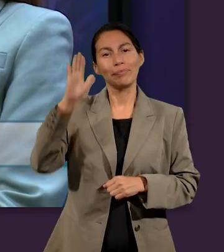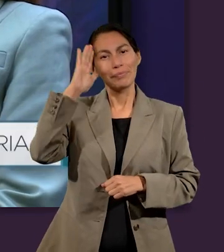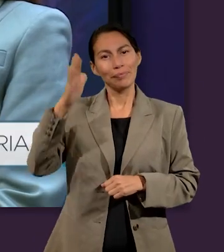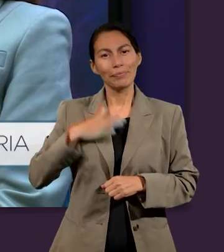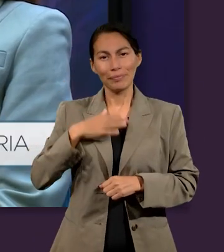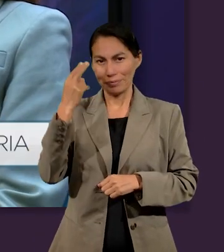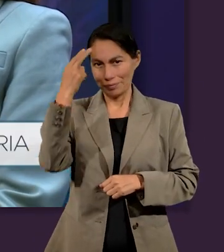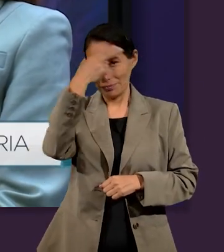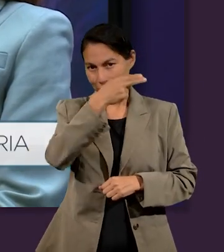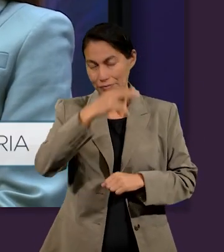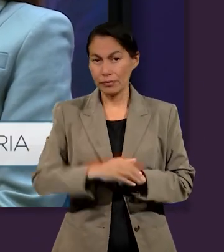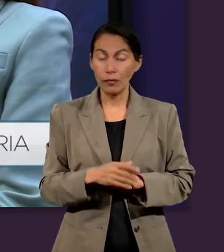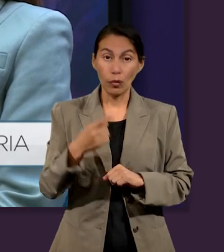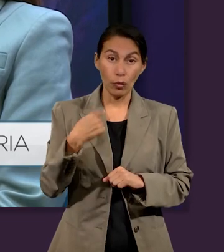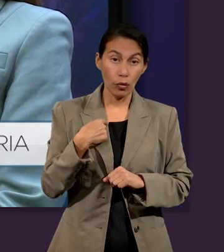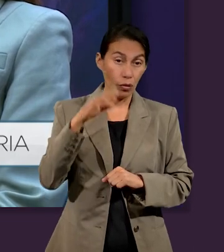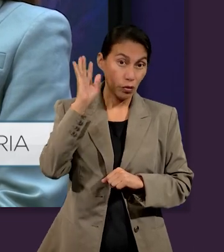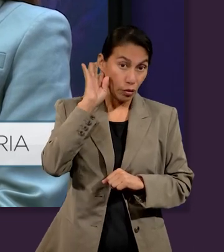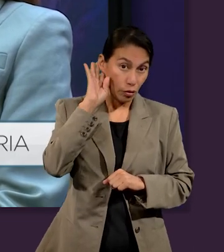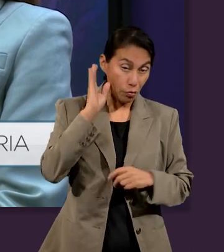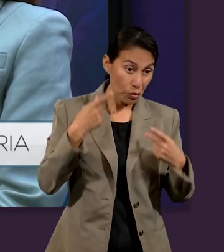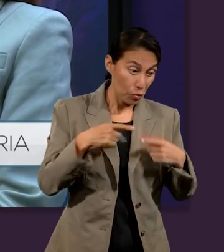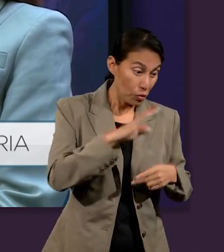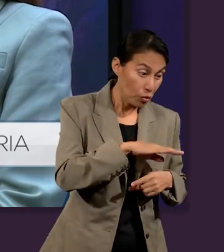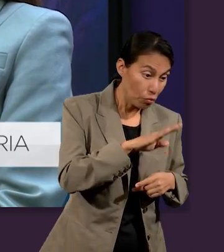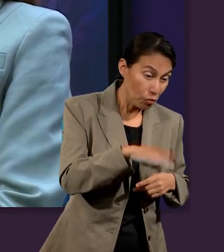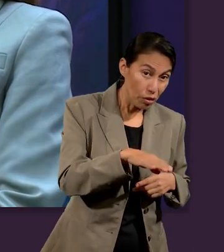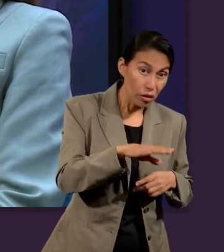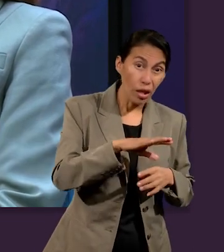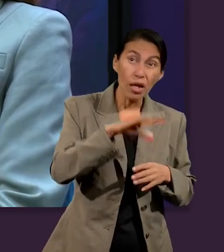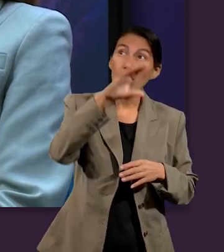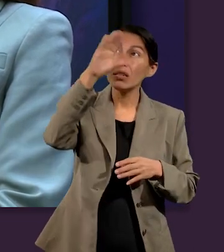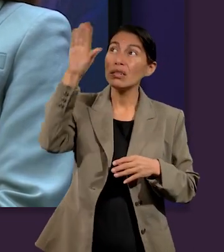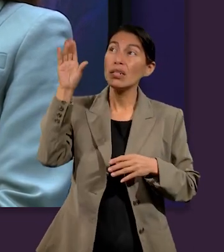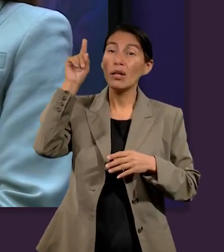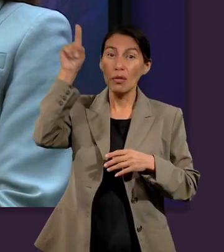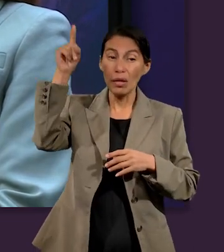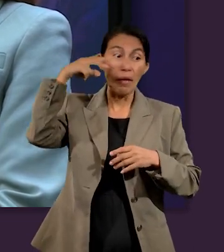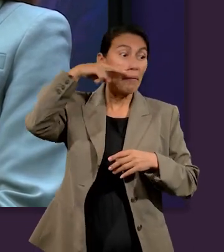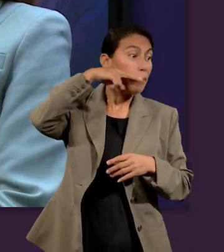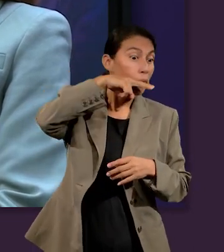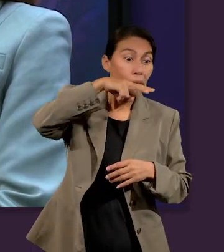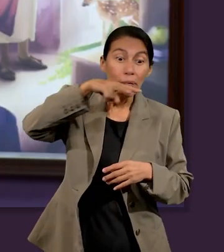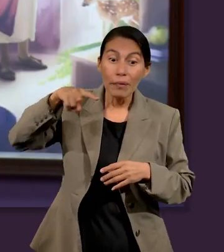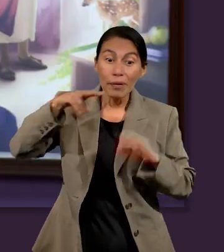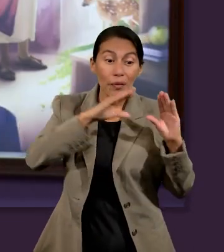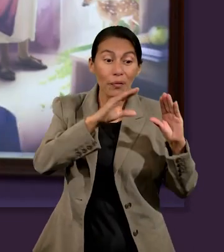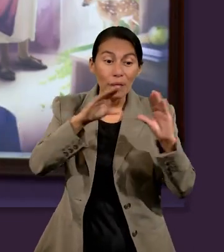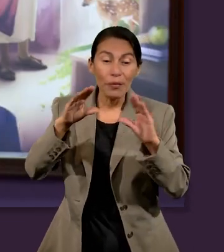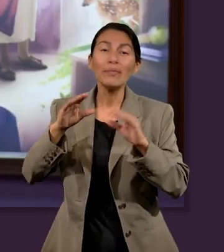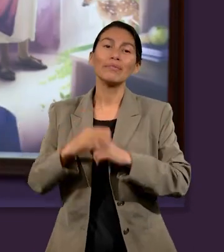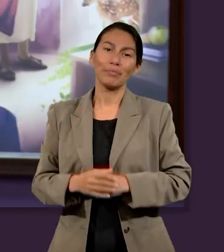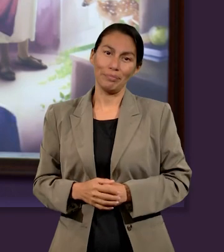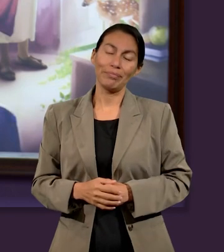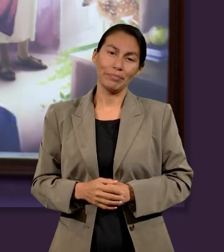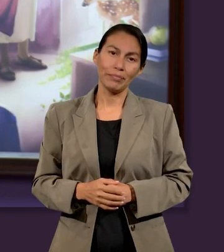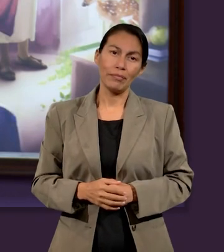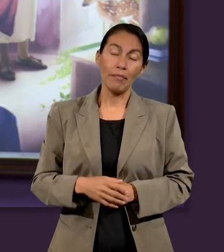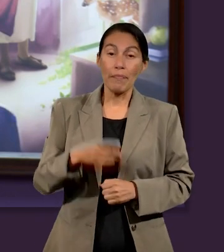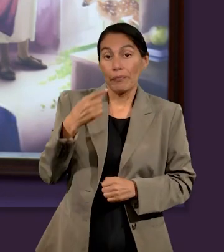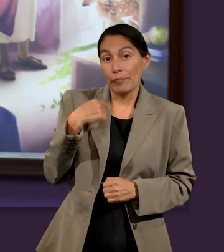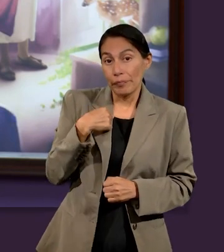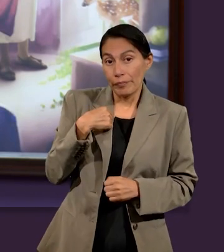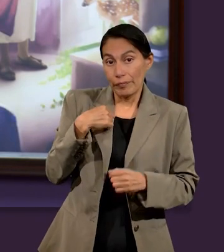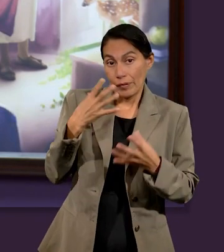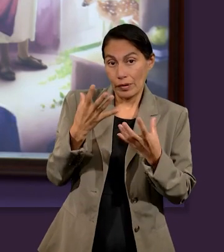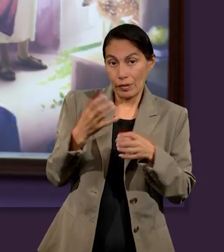Noemí y he escuchado que ellos nos pueden ver y cuidar desde el cielo. Hola, soy Isai Ramírez